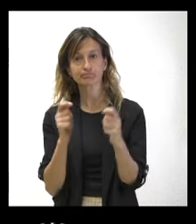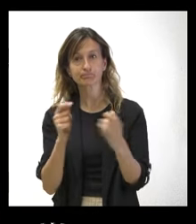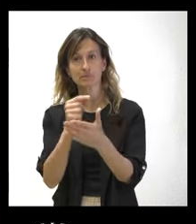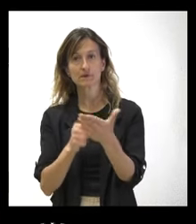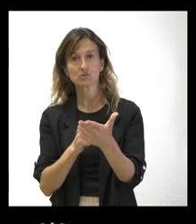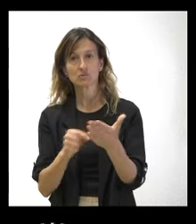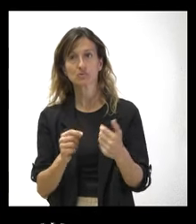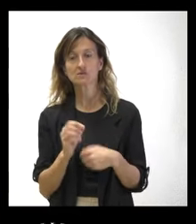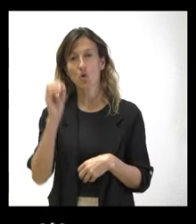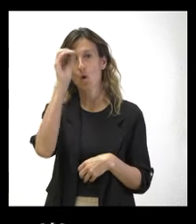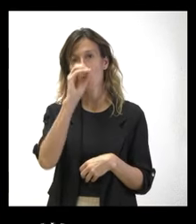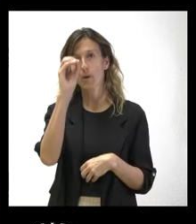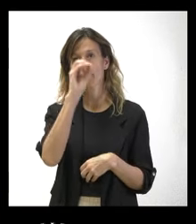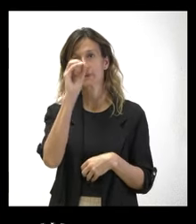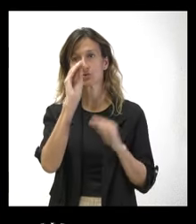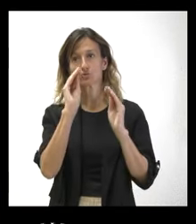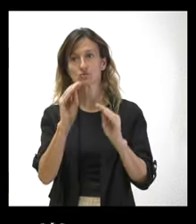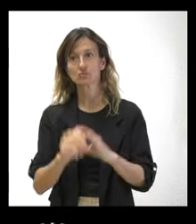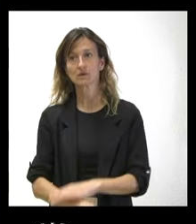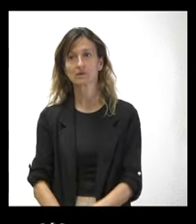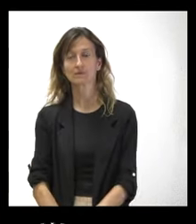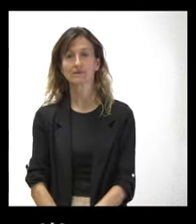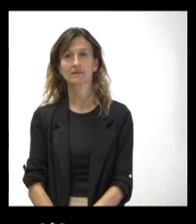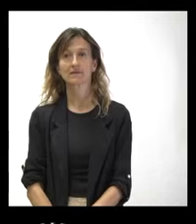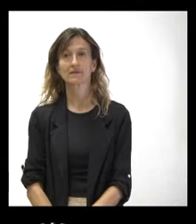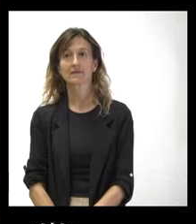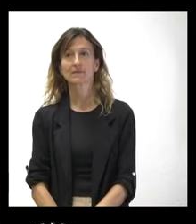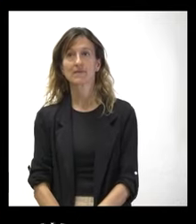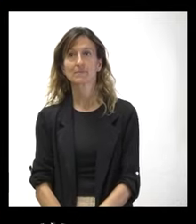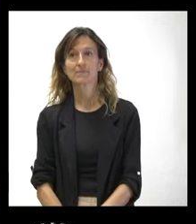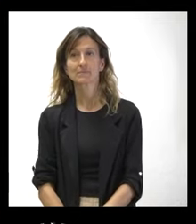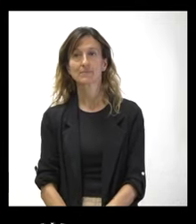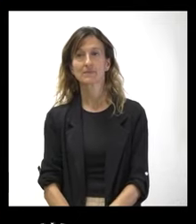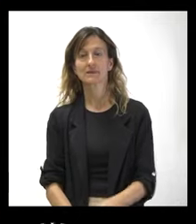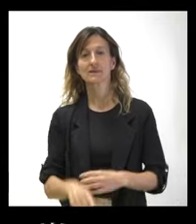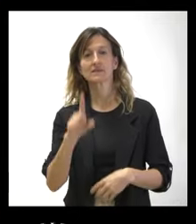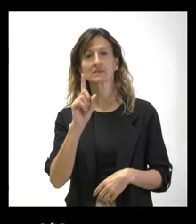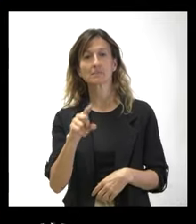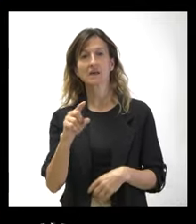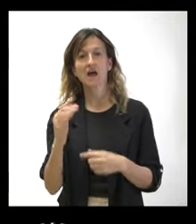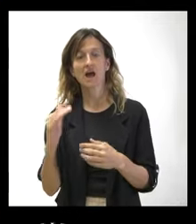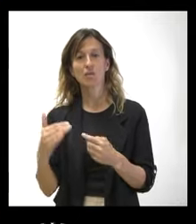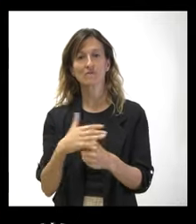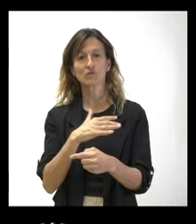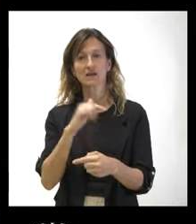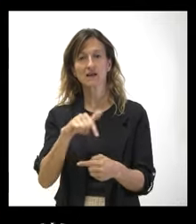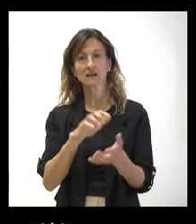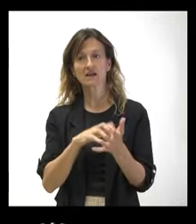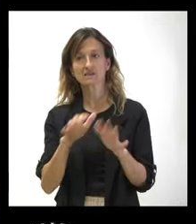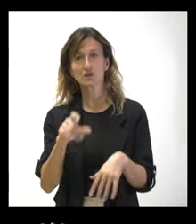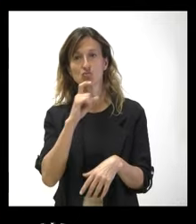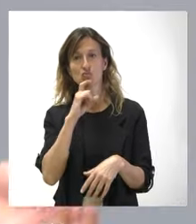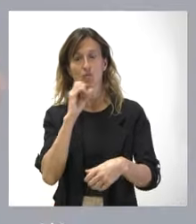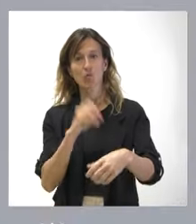valoración se puede ser de suya y también cómo pueden incidir aquí en Castilla y León en cuanto entrega esa cuenta, en fin.